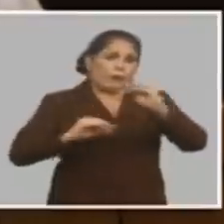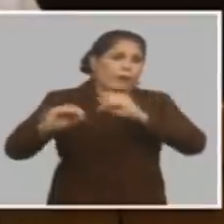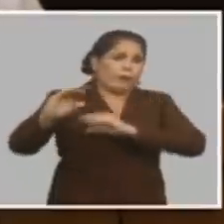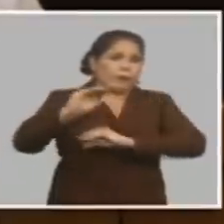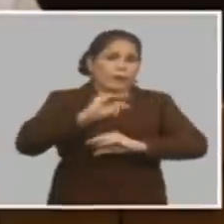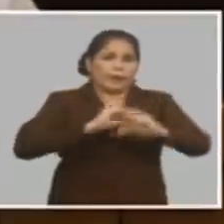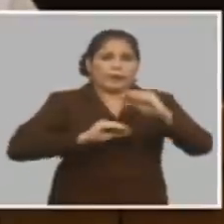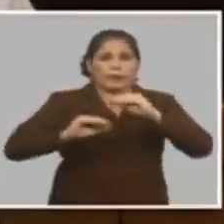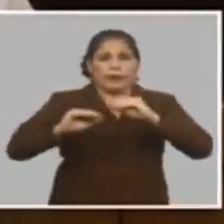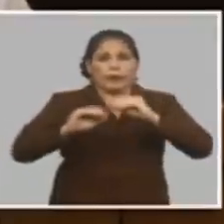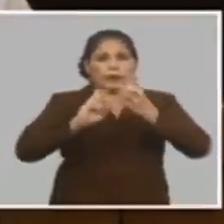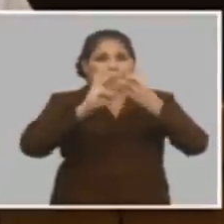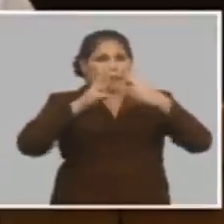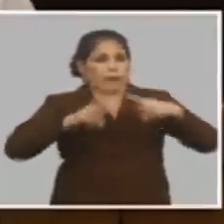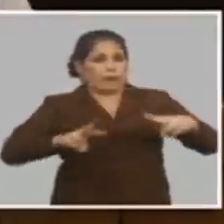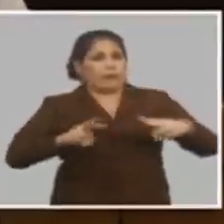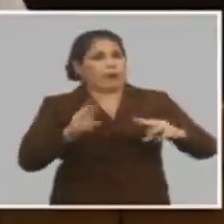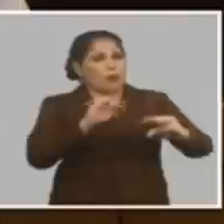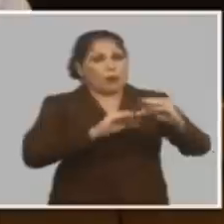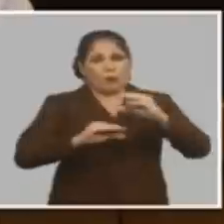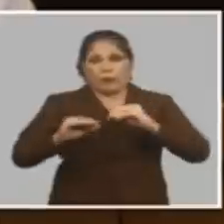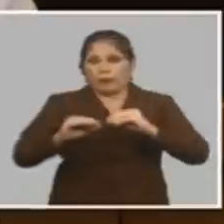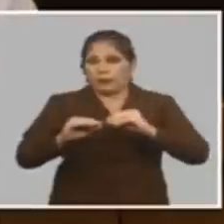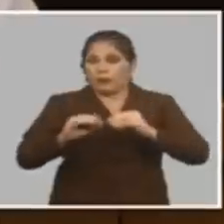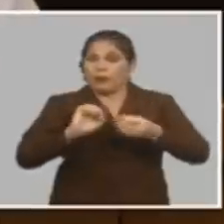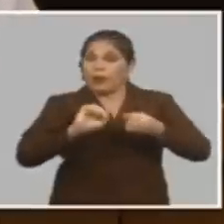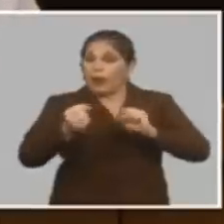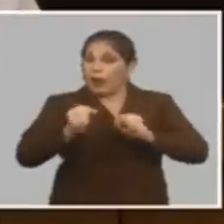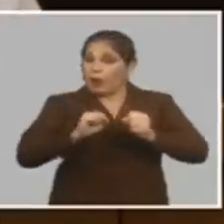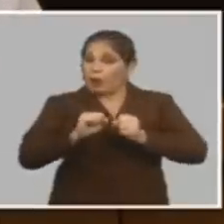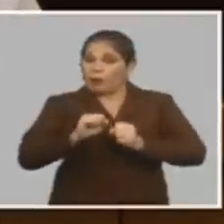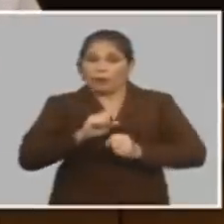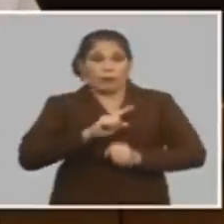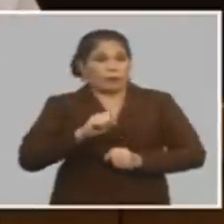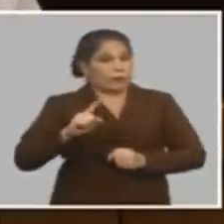importante en las redes mire no es el ahorro